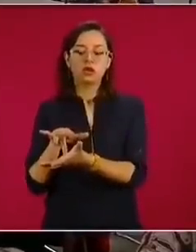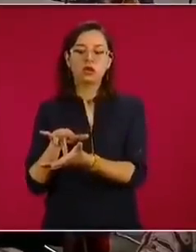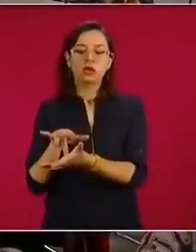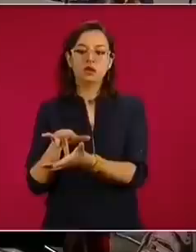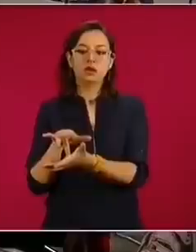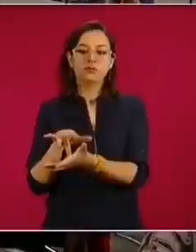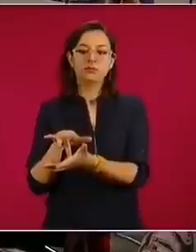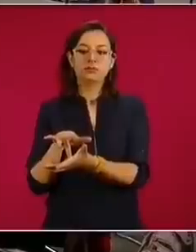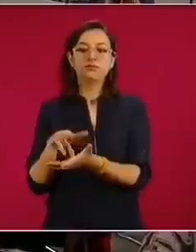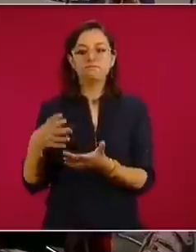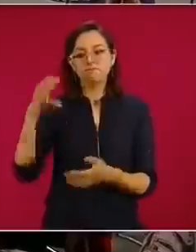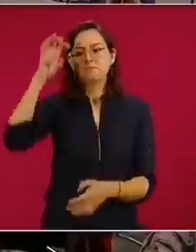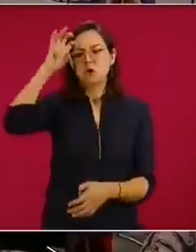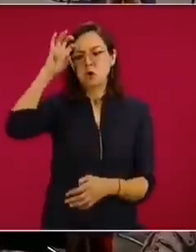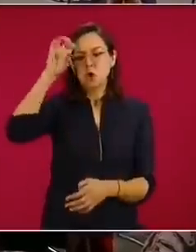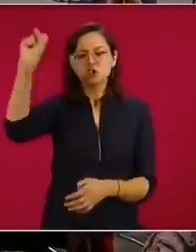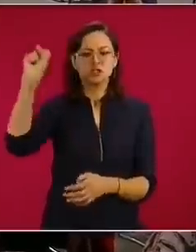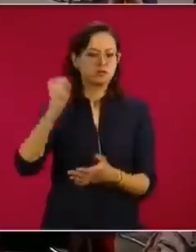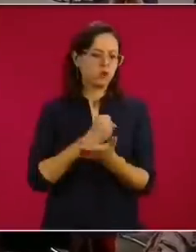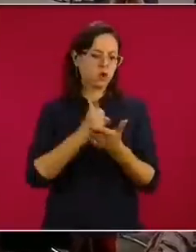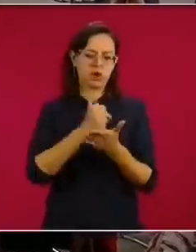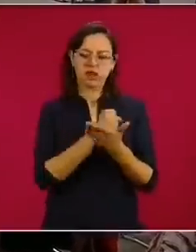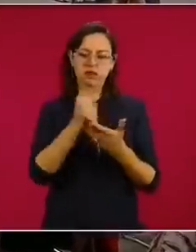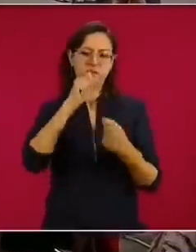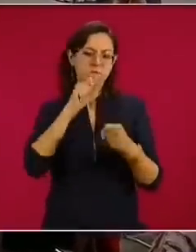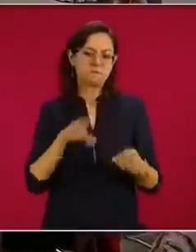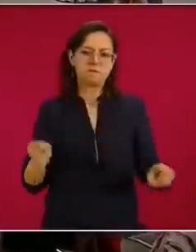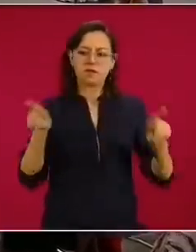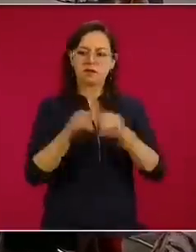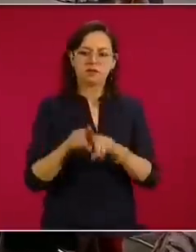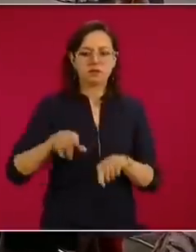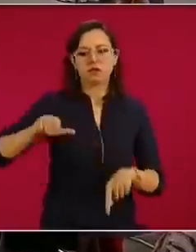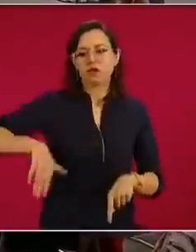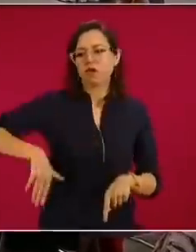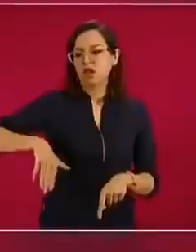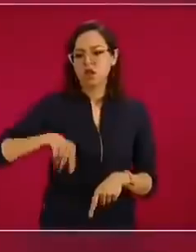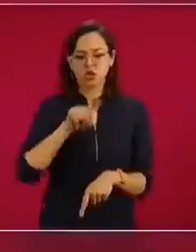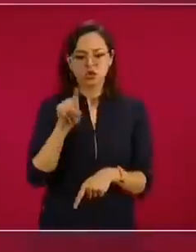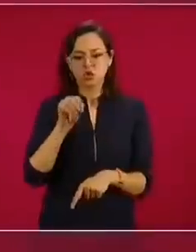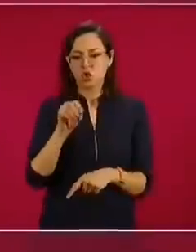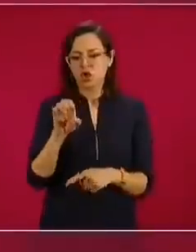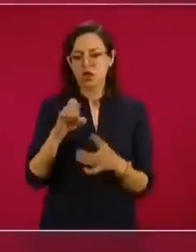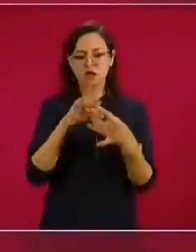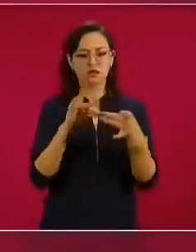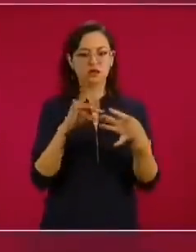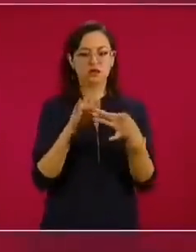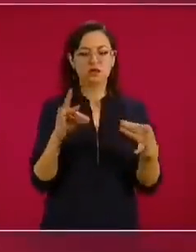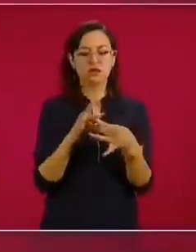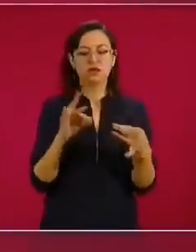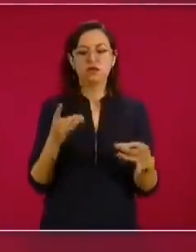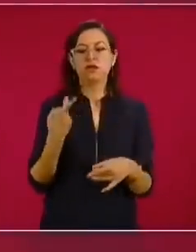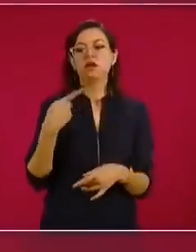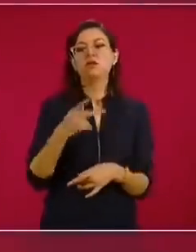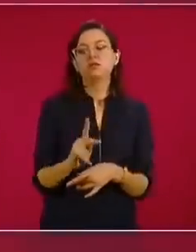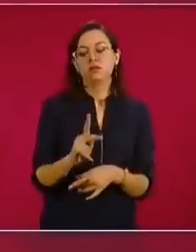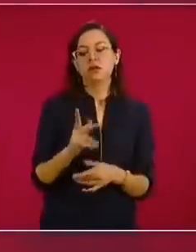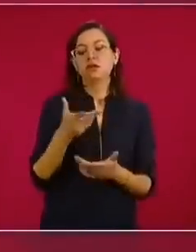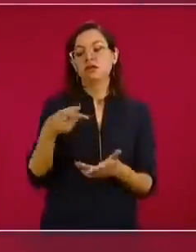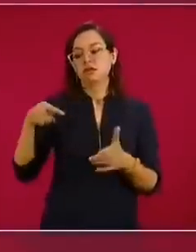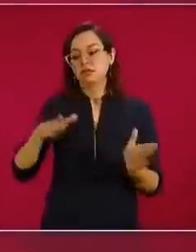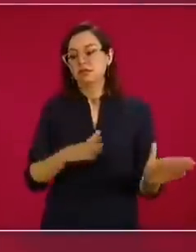concepto a lo que acaba de presentar el director del IMSO de Robledo y que tiene que ver con un millón de